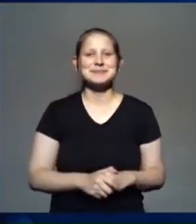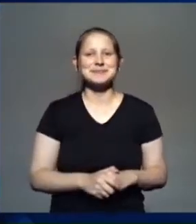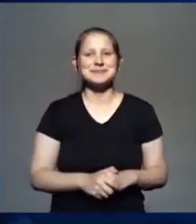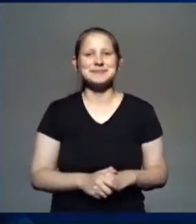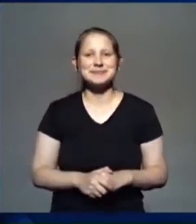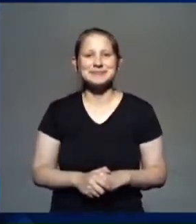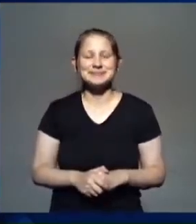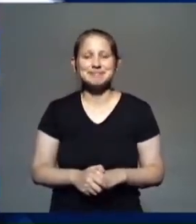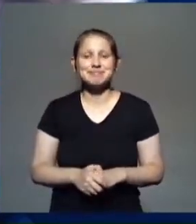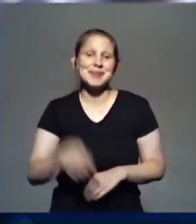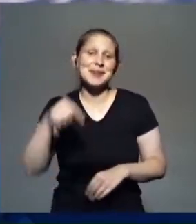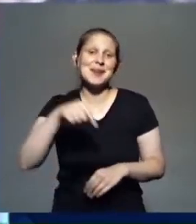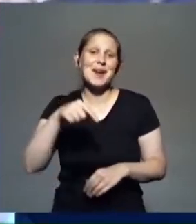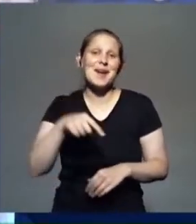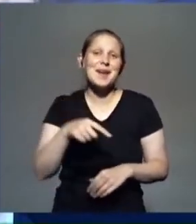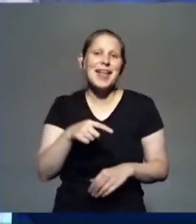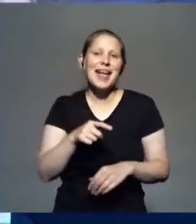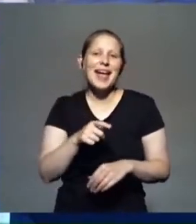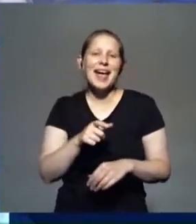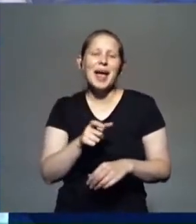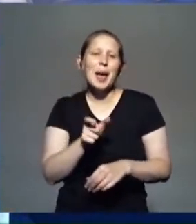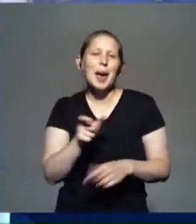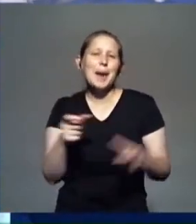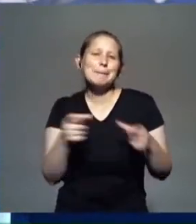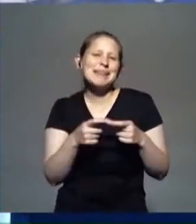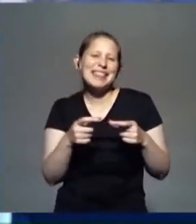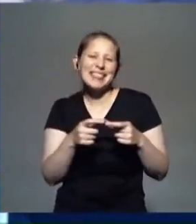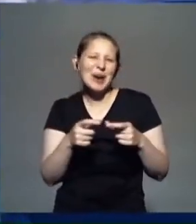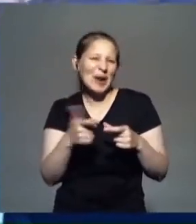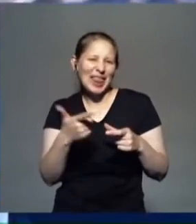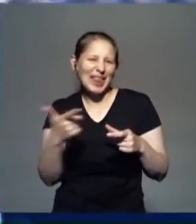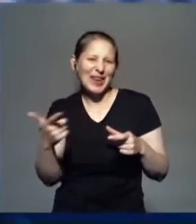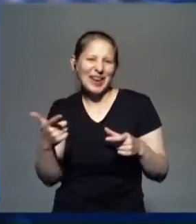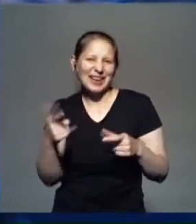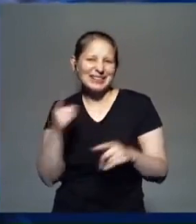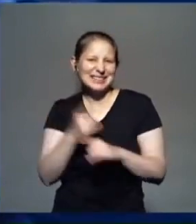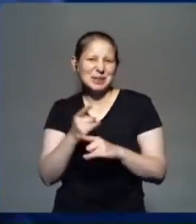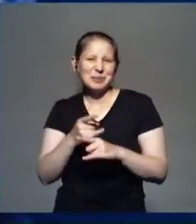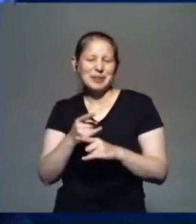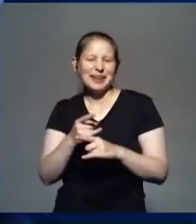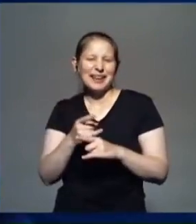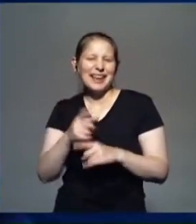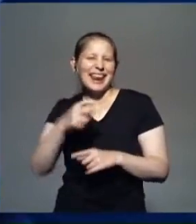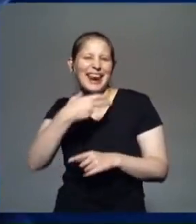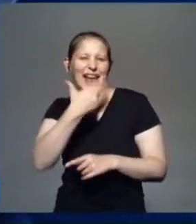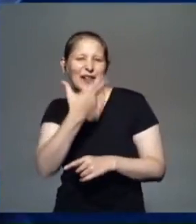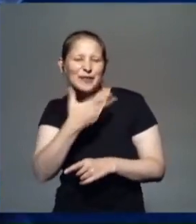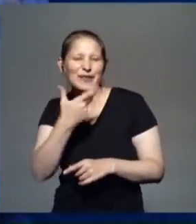o hay pocas. Son todas series. Bueno, esto va a ser una serie.